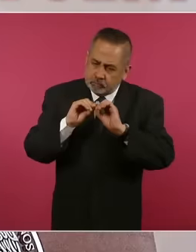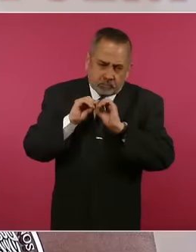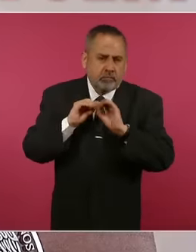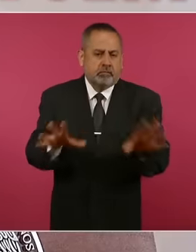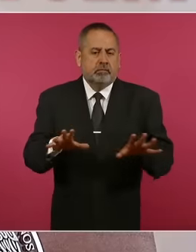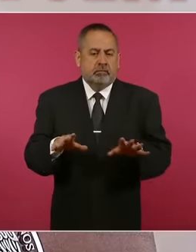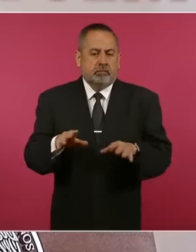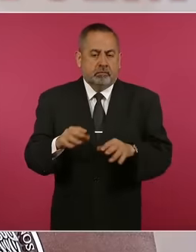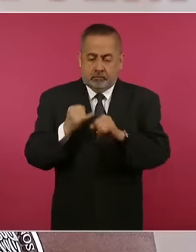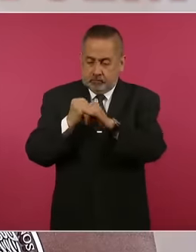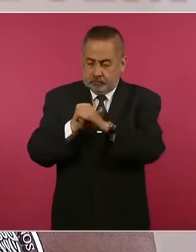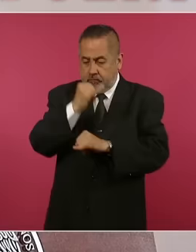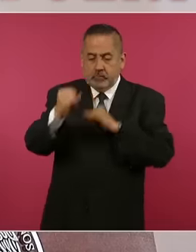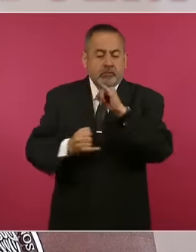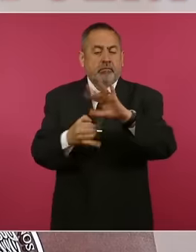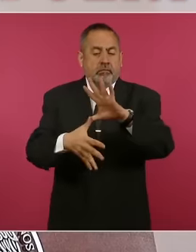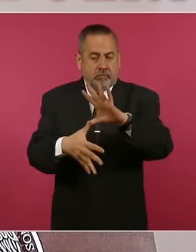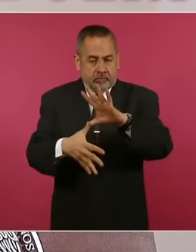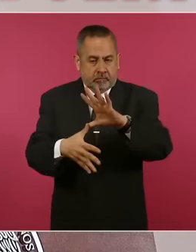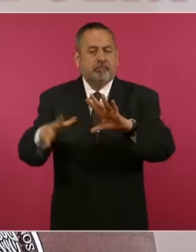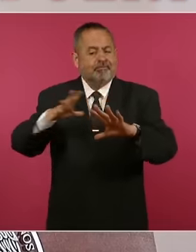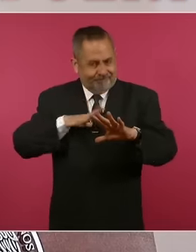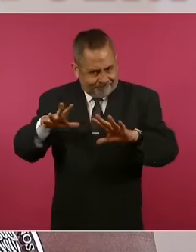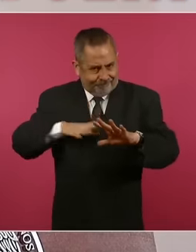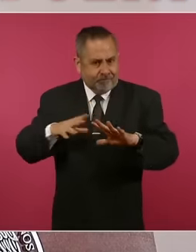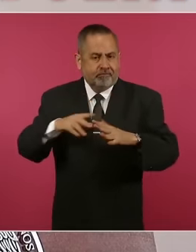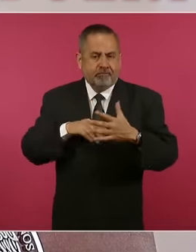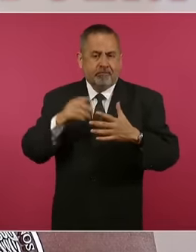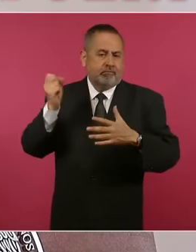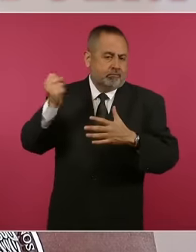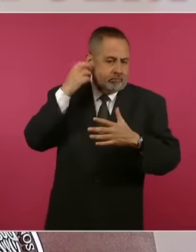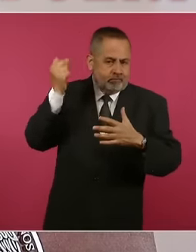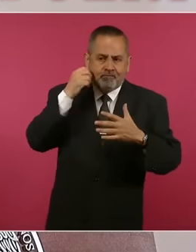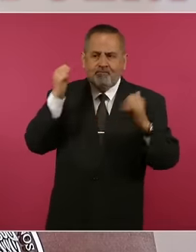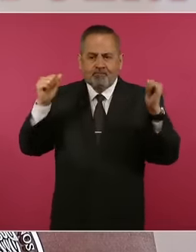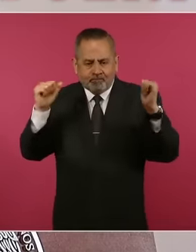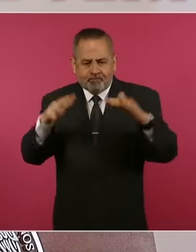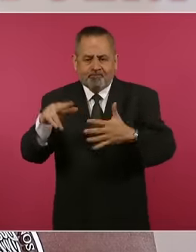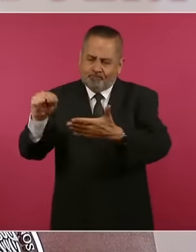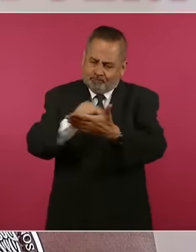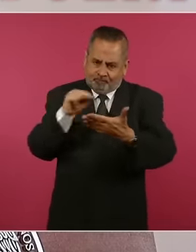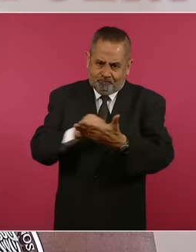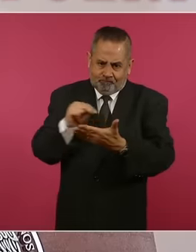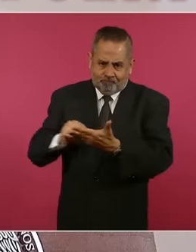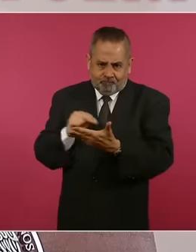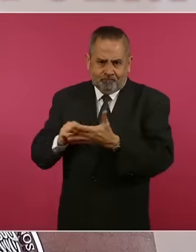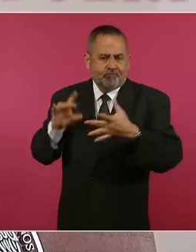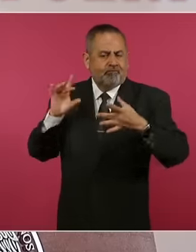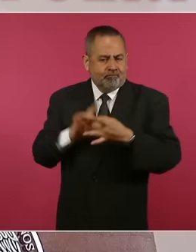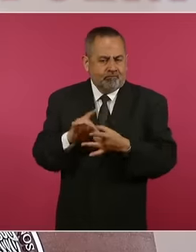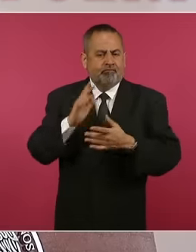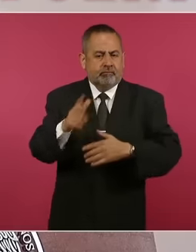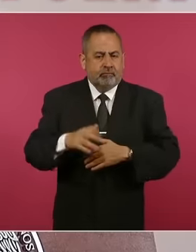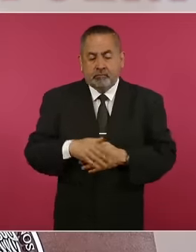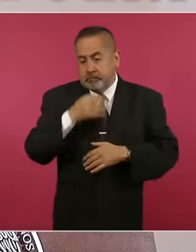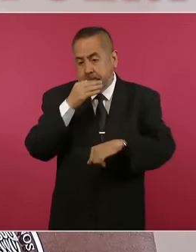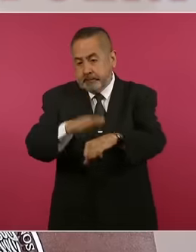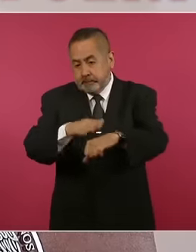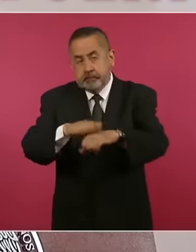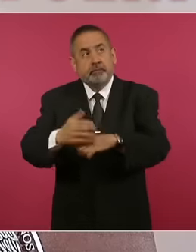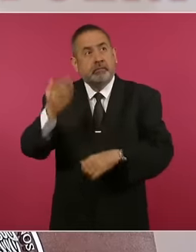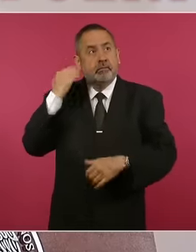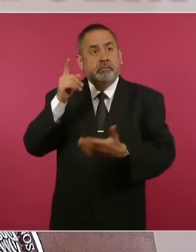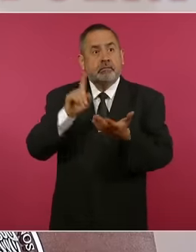interamericano. Hay foros que estamos explorando a los que podamos recurrir. Solo señalar que la Convención de Caracas de